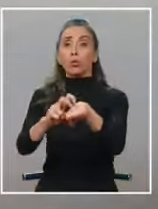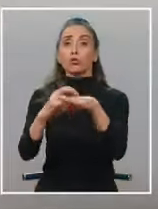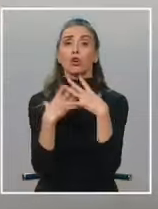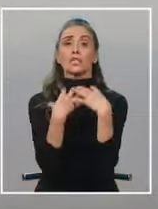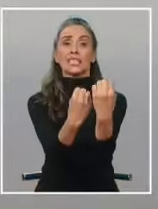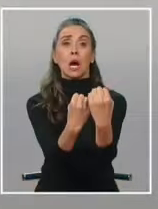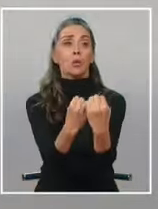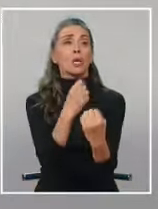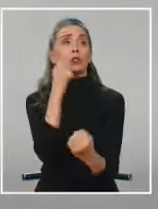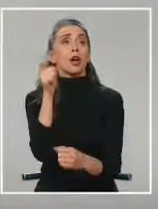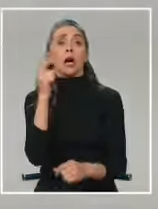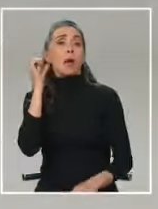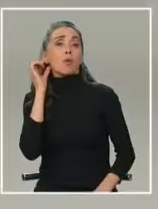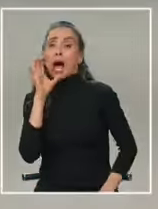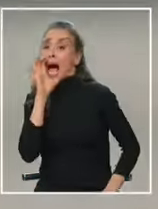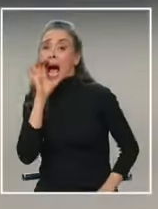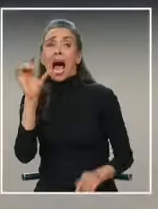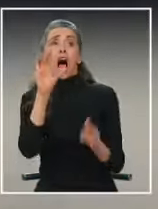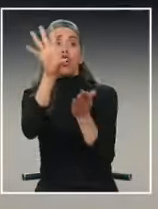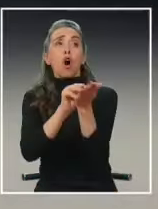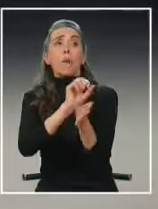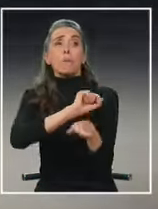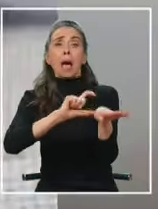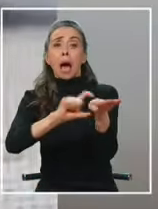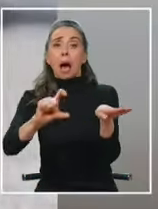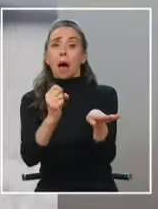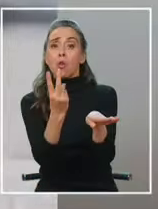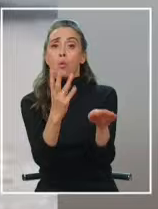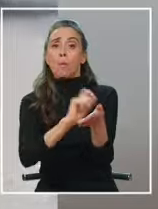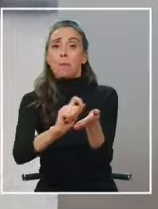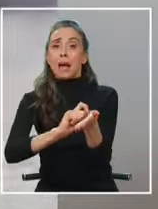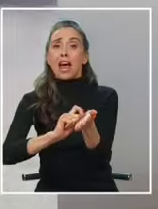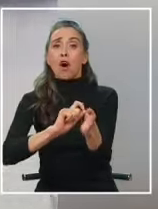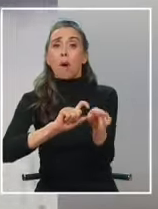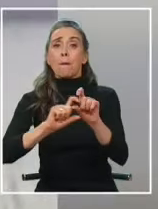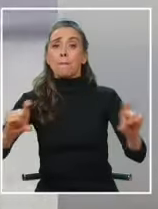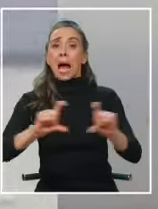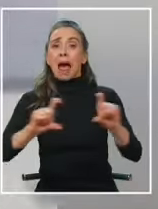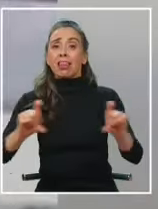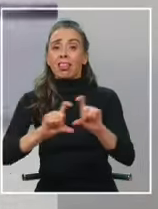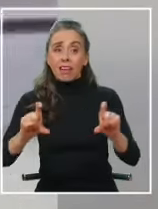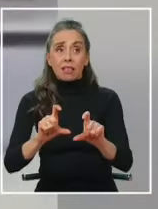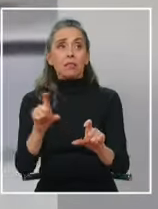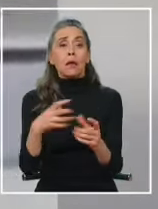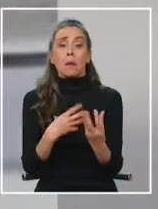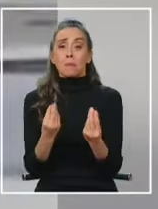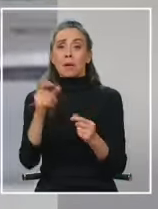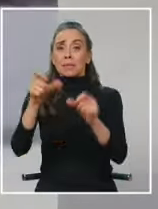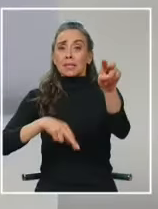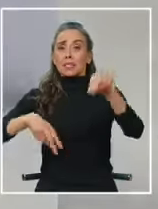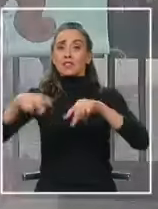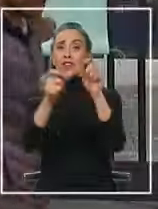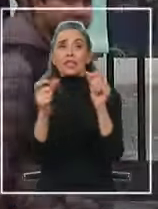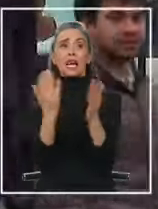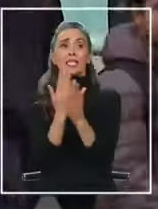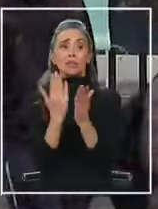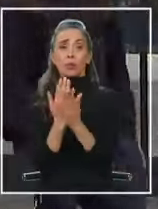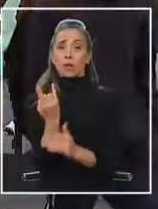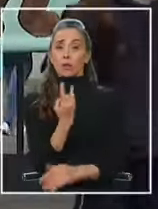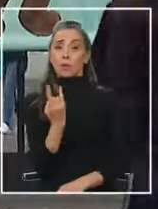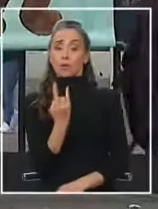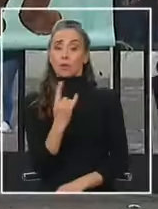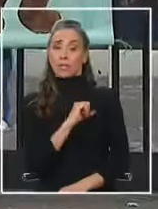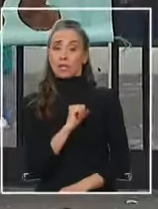¡La patente, la patente! Terror y desesperación. Parte de lo que transeúntes y estudiantes de la